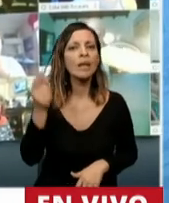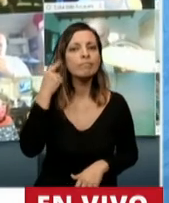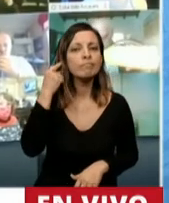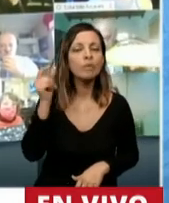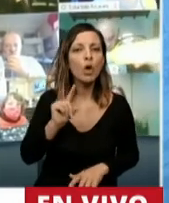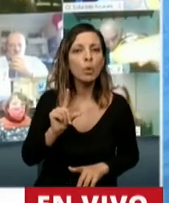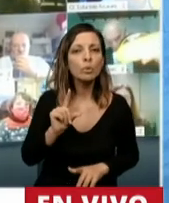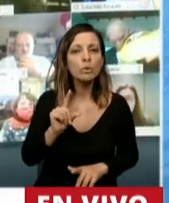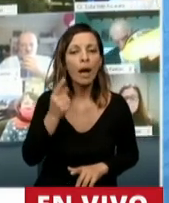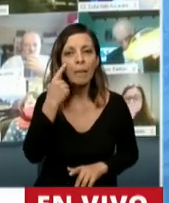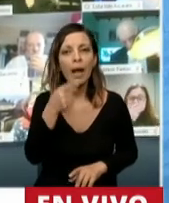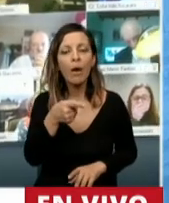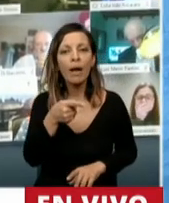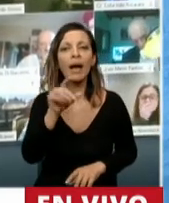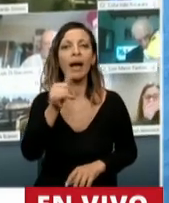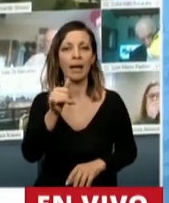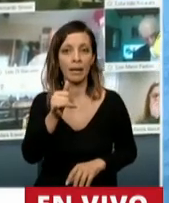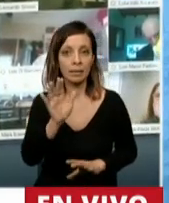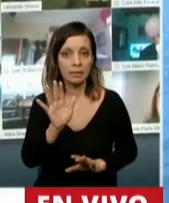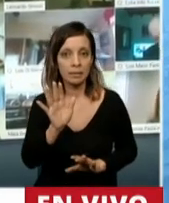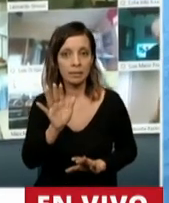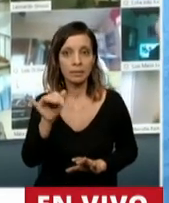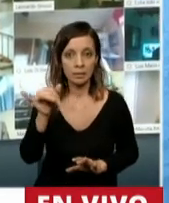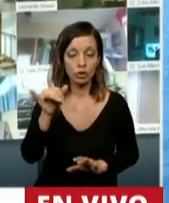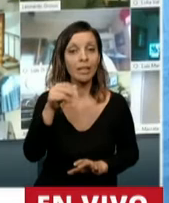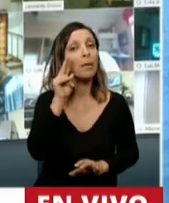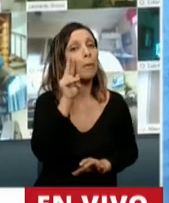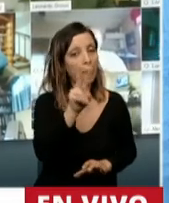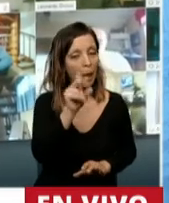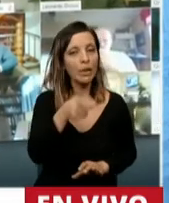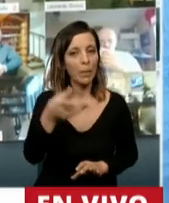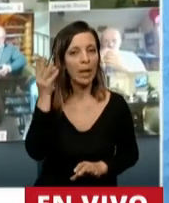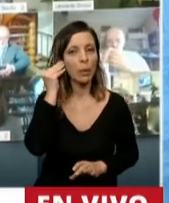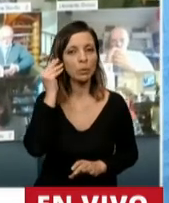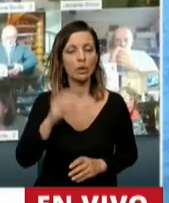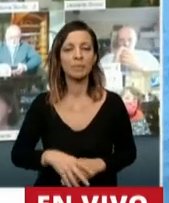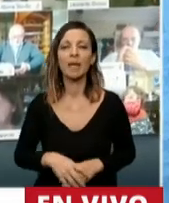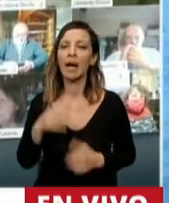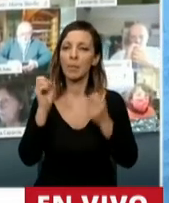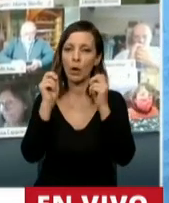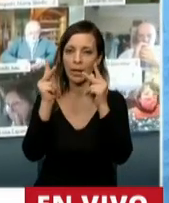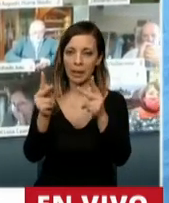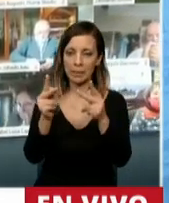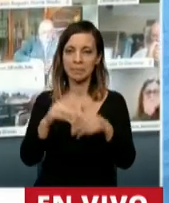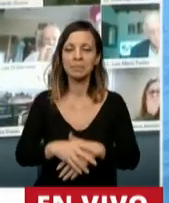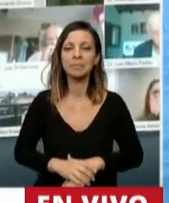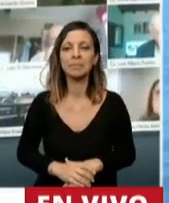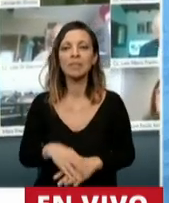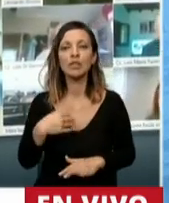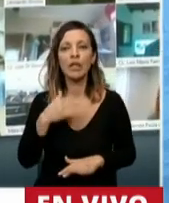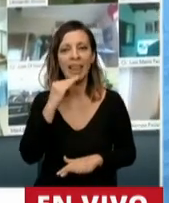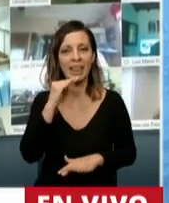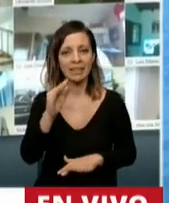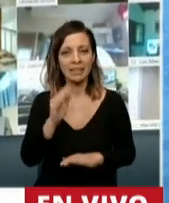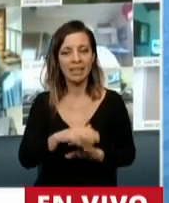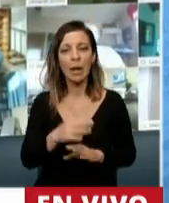¿Ahí me escucha? La escuchamos y la vemos, diputada. Ok. Primero le